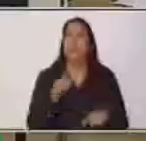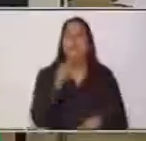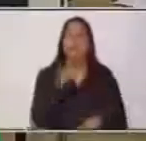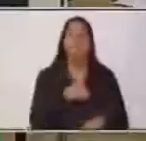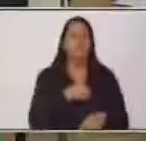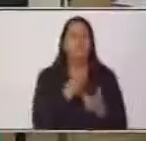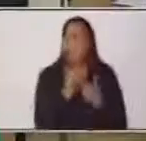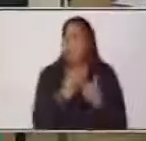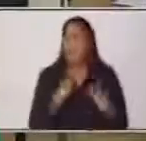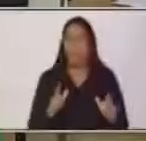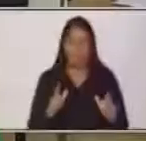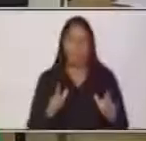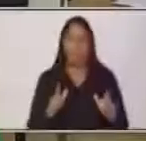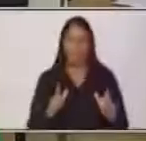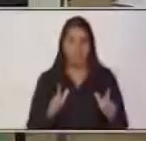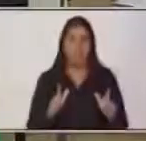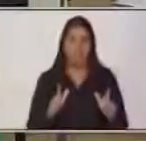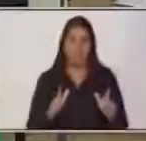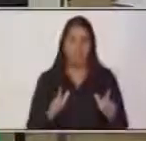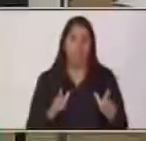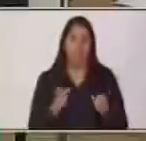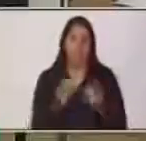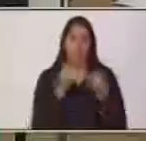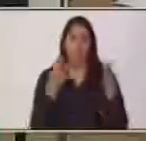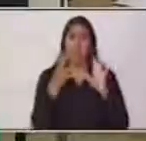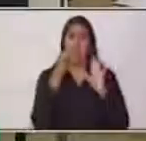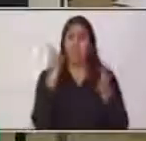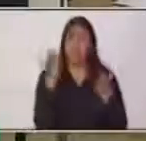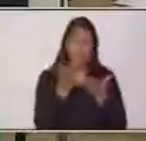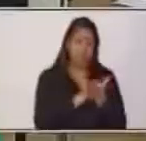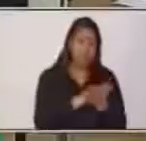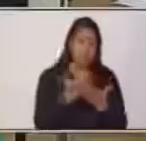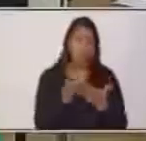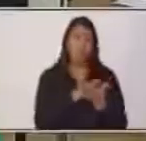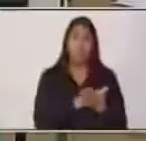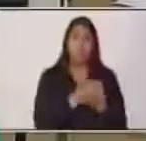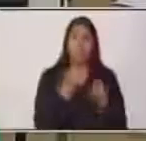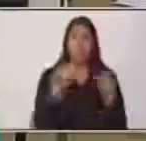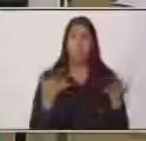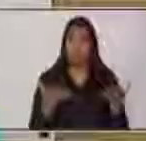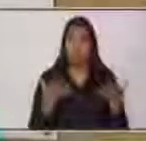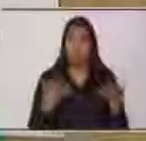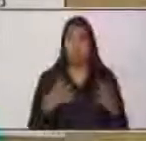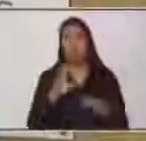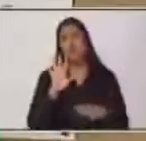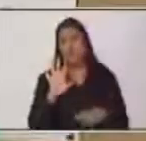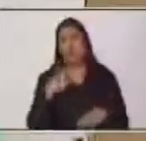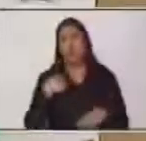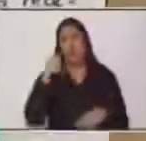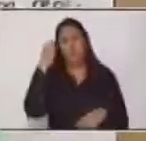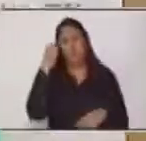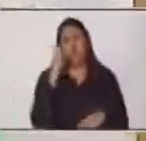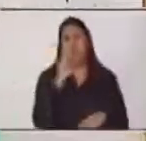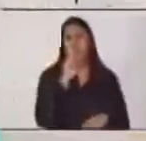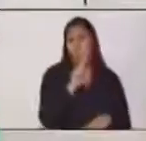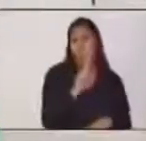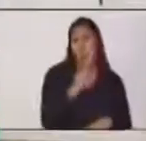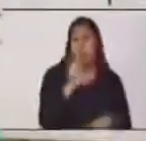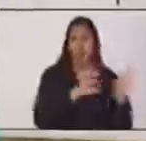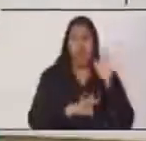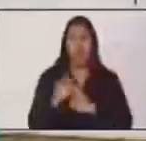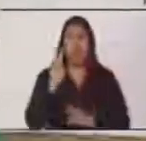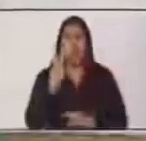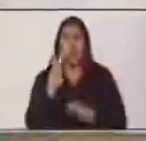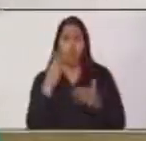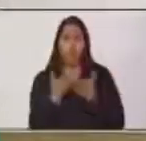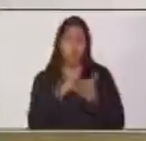parámetro. Ustedes lo pueden elegir. ¿Cuántas páginas pueden ser su texto expositivo? Les recomiendo que lo trabaje en una o dos páginas para que no sea